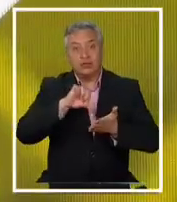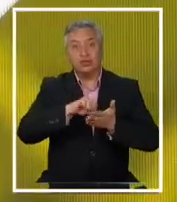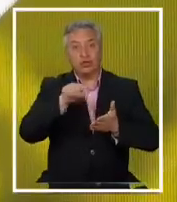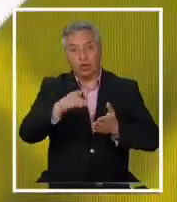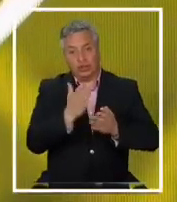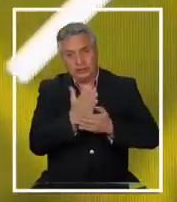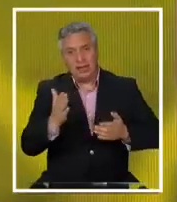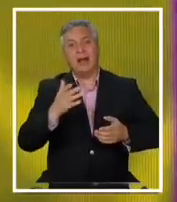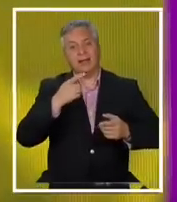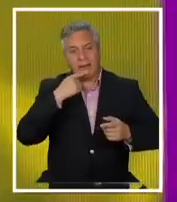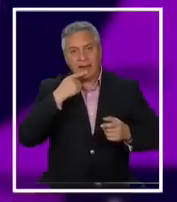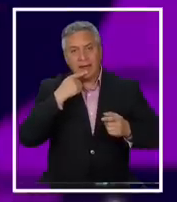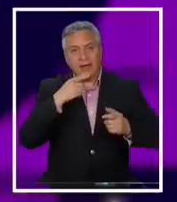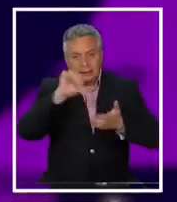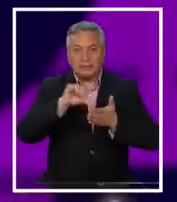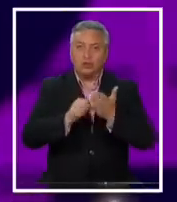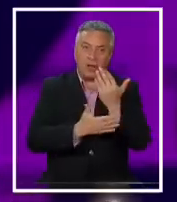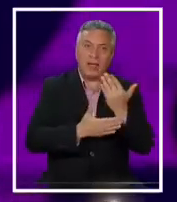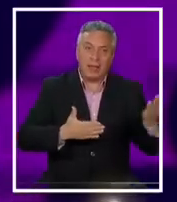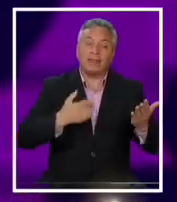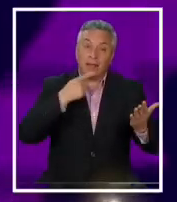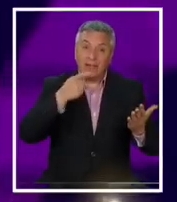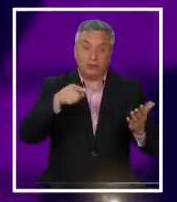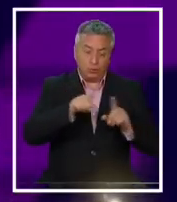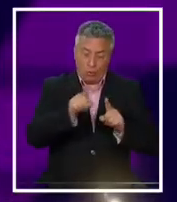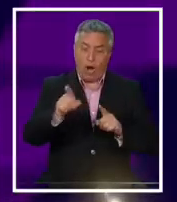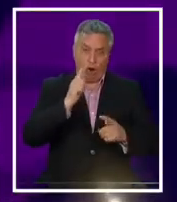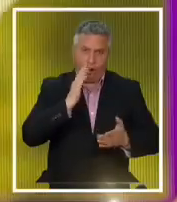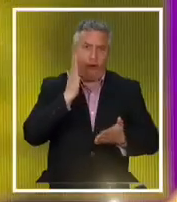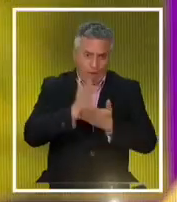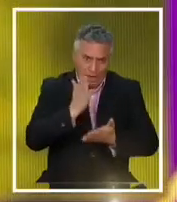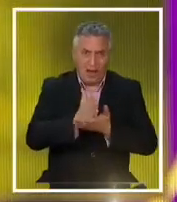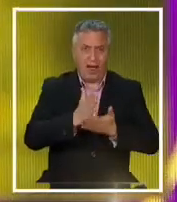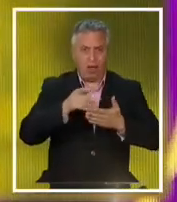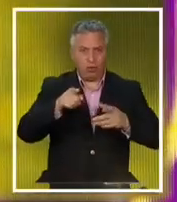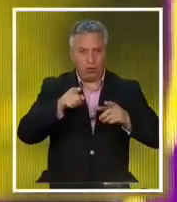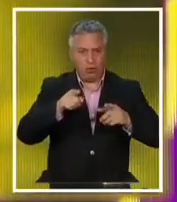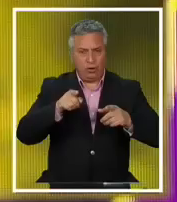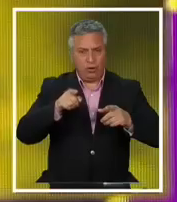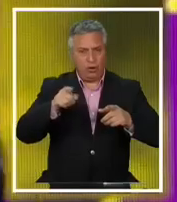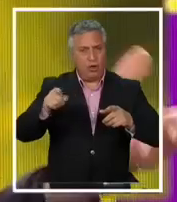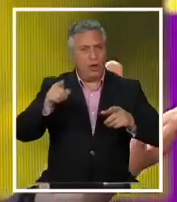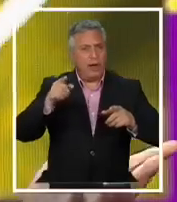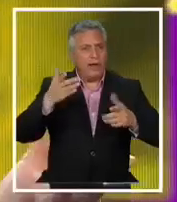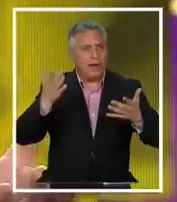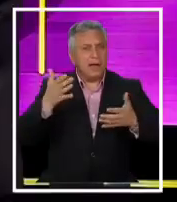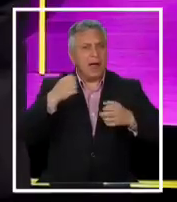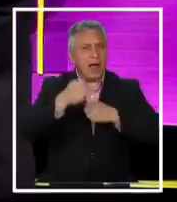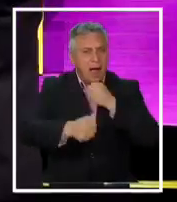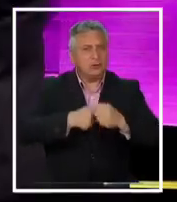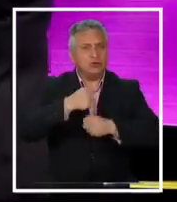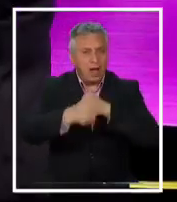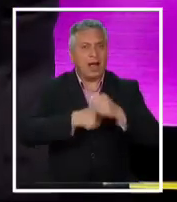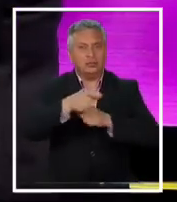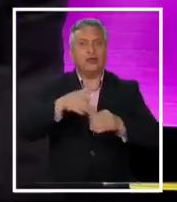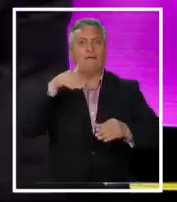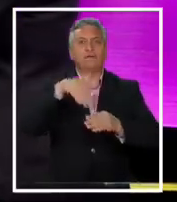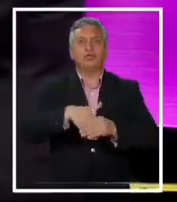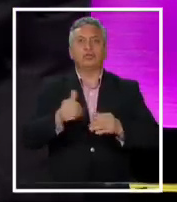Tener a dos personas que representan ese mundo aquí es obligado a tocar el tema y profundizar en él. Por años votaron juntas,